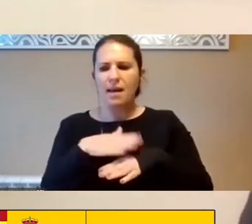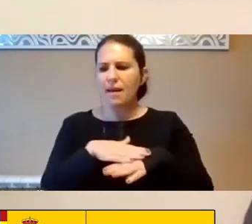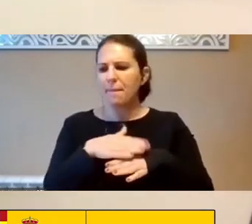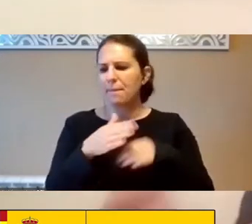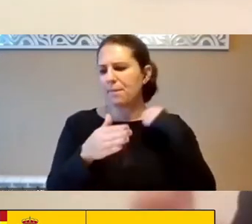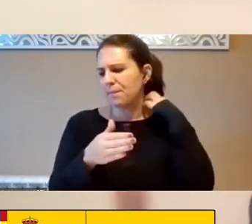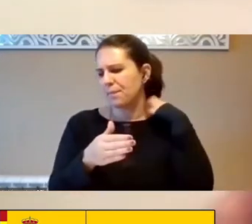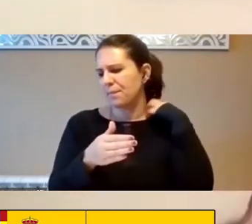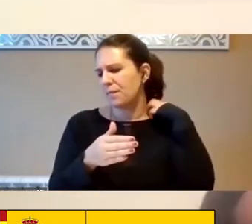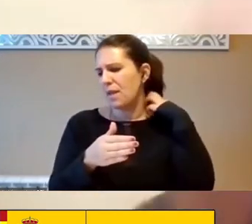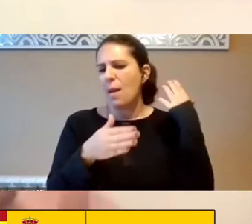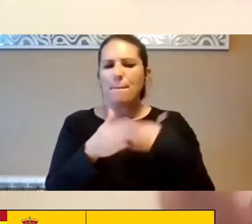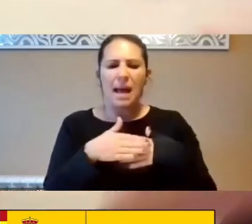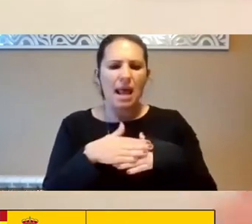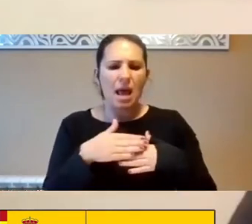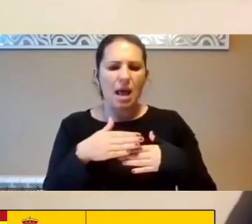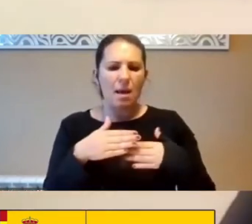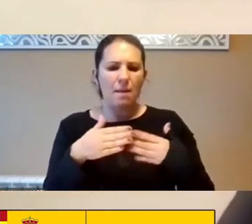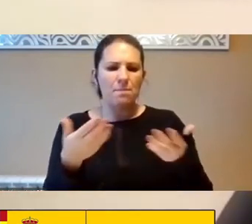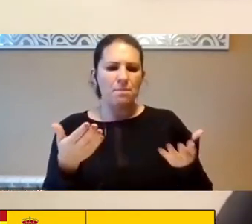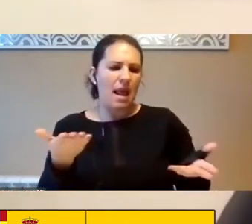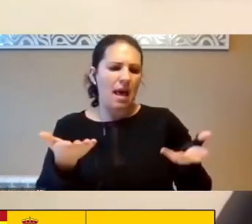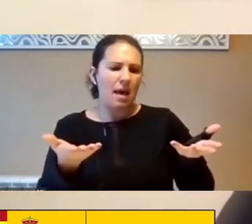Para Para Servicios Para Para Mis